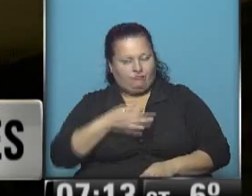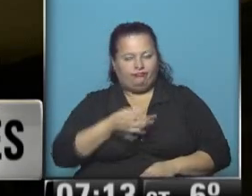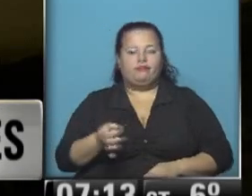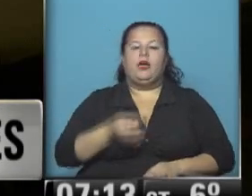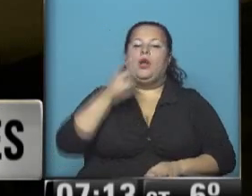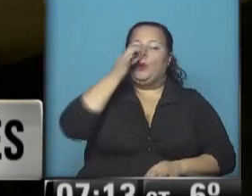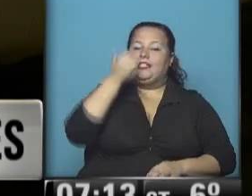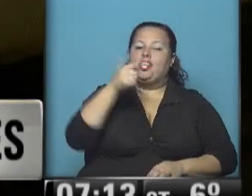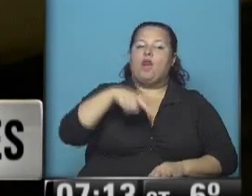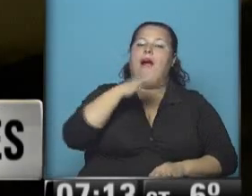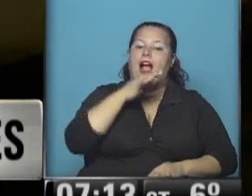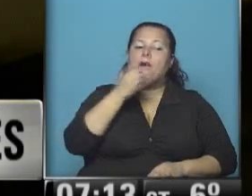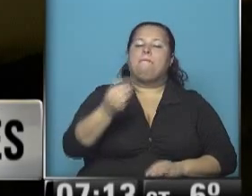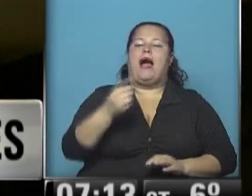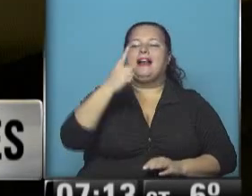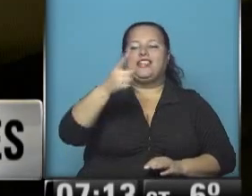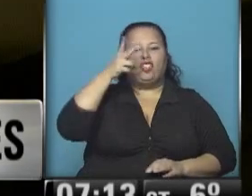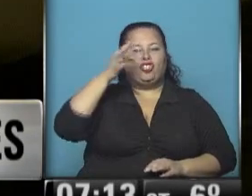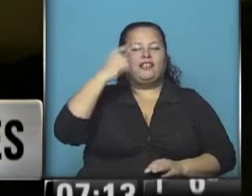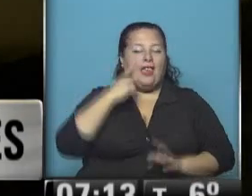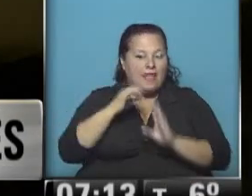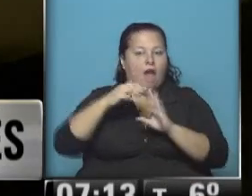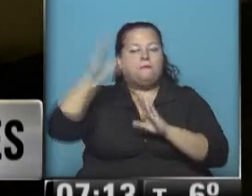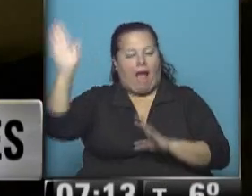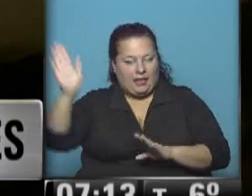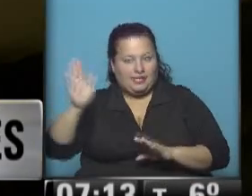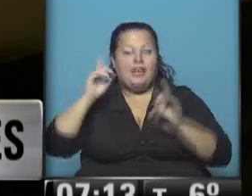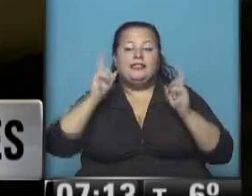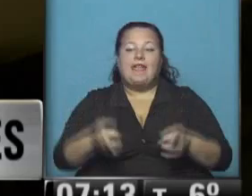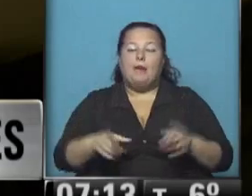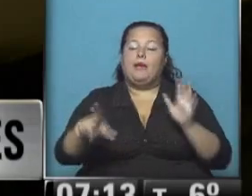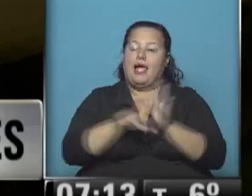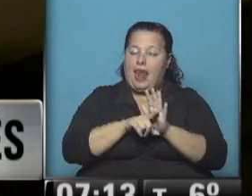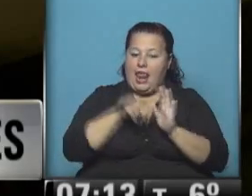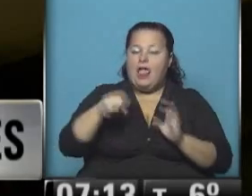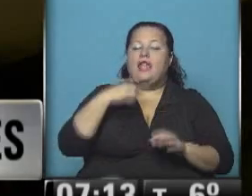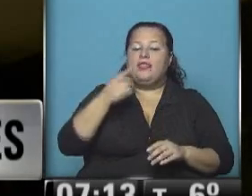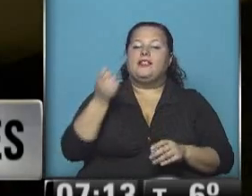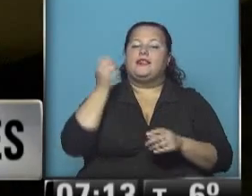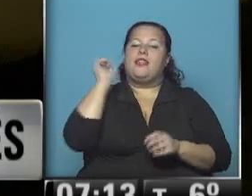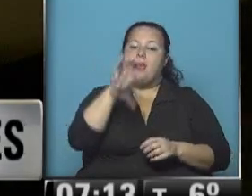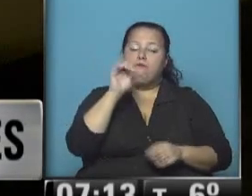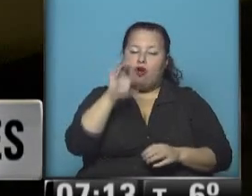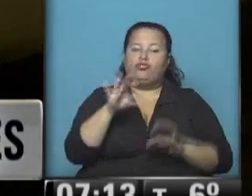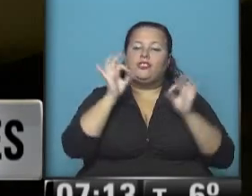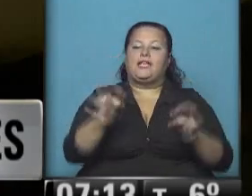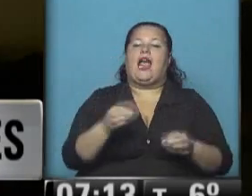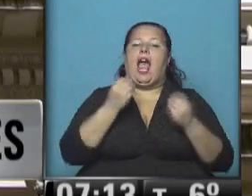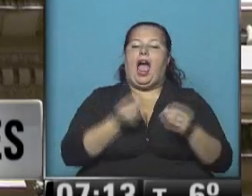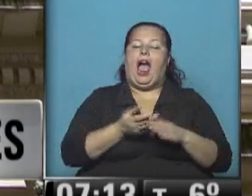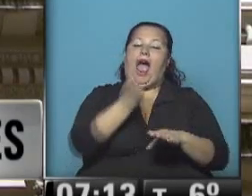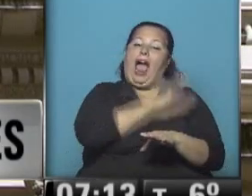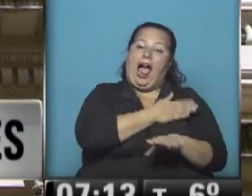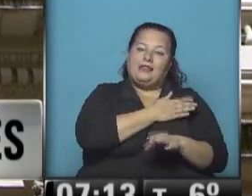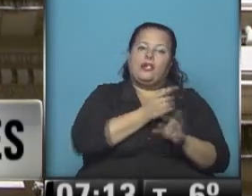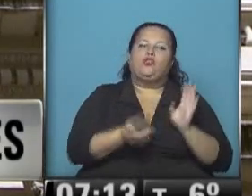26,14% para los de 180 días o más. Además, la medida amplía los depósitos alcanzados por el beneficio. Antes se